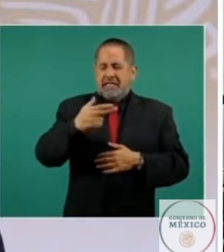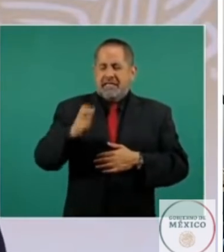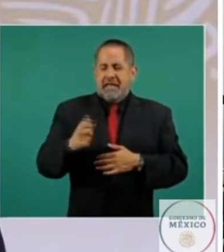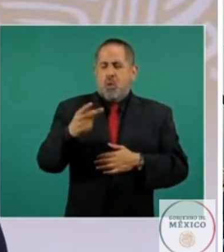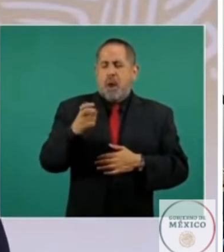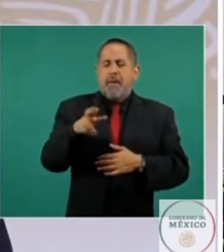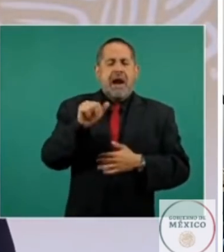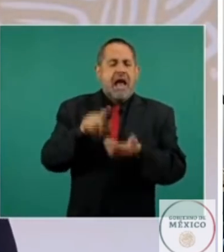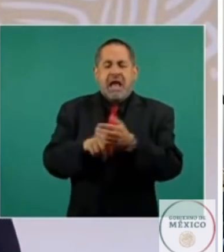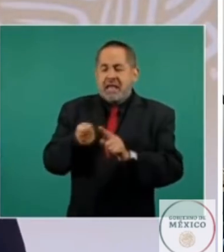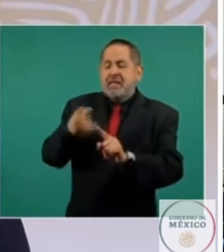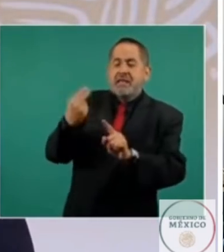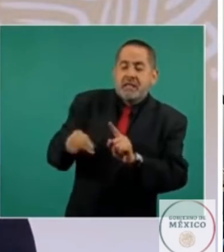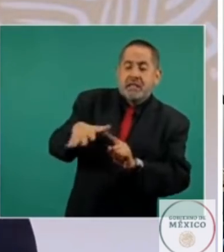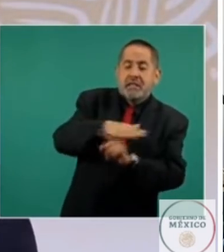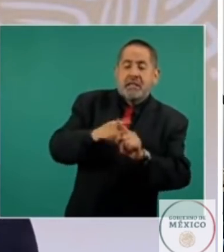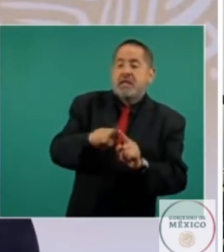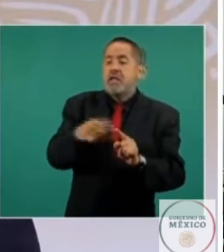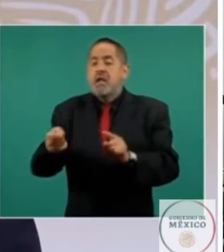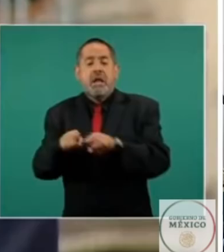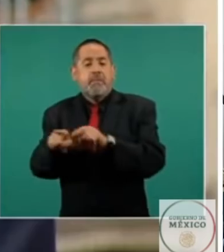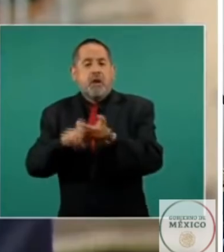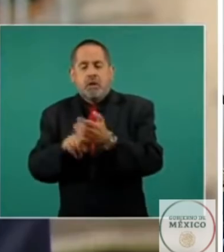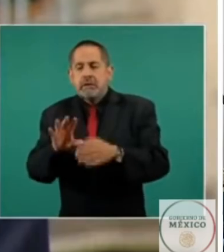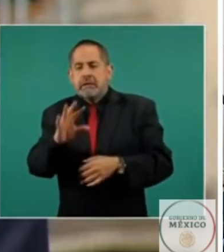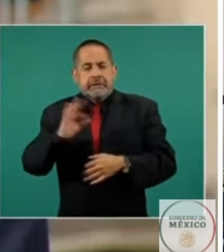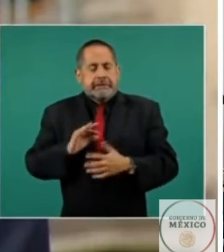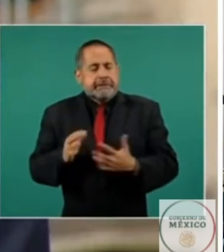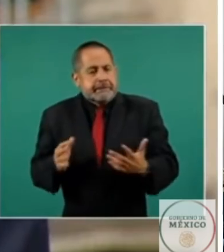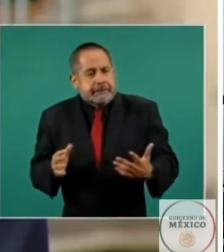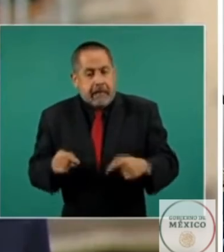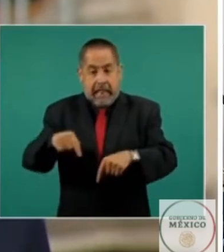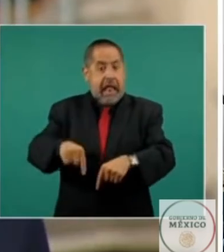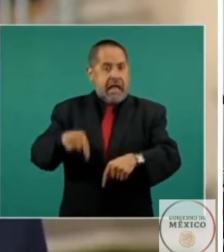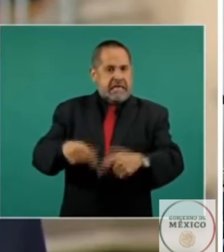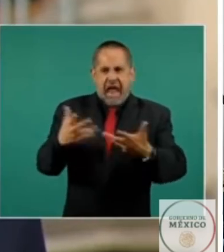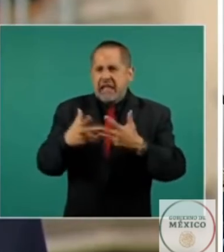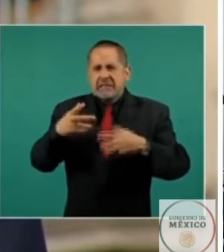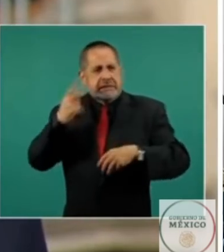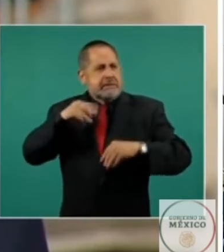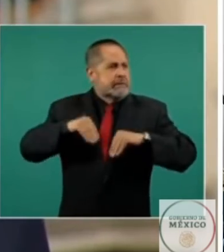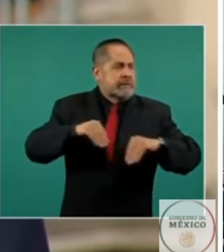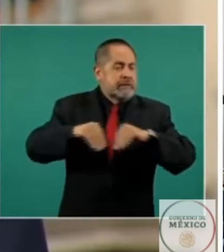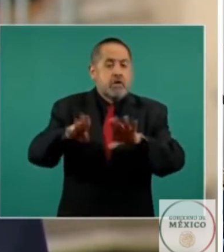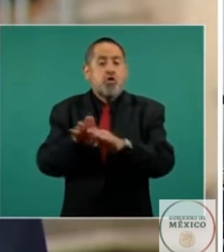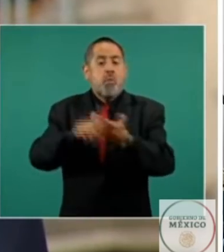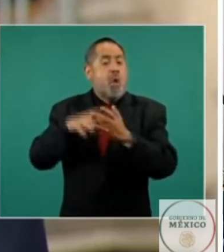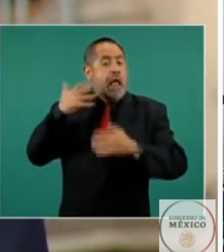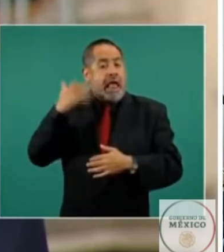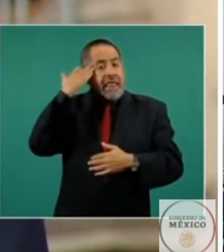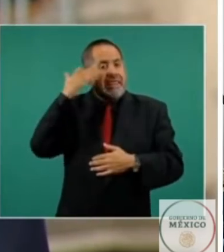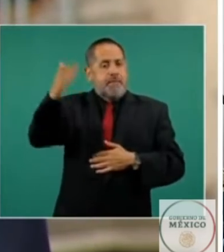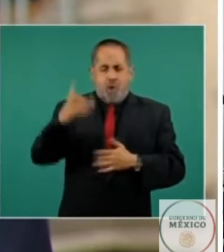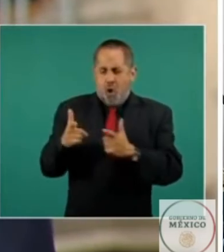por intermedio de su hermano Raúl. Aquí se entrenaron y organizaron su expedición los jóvenes de la generación del